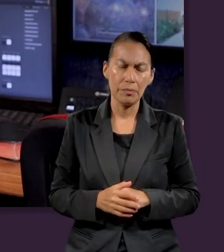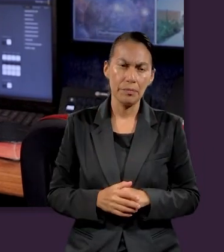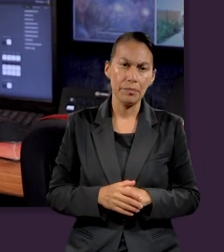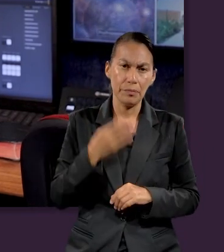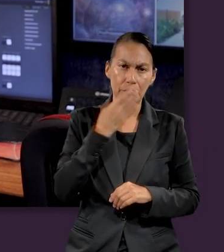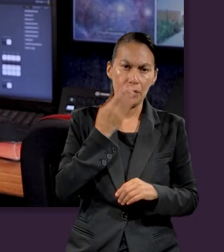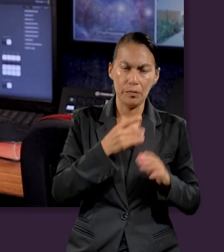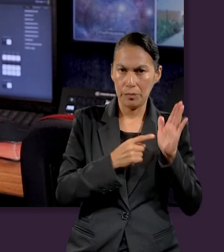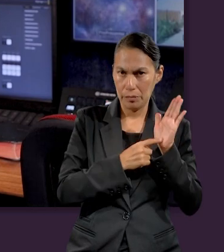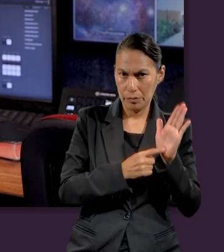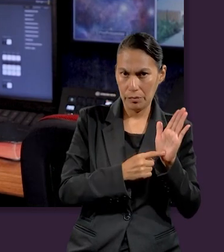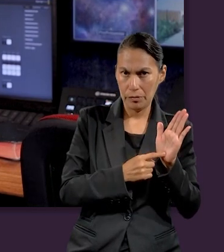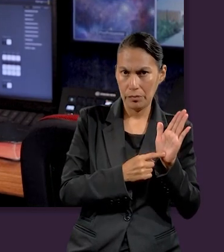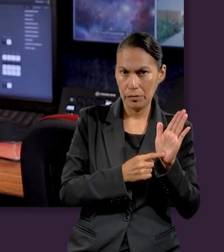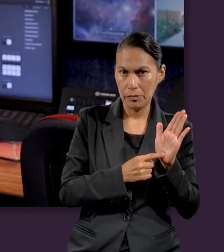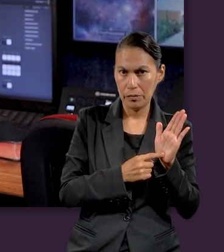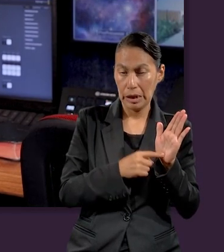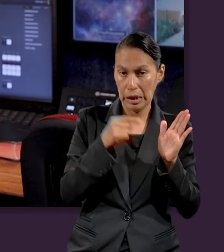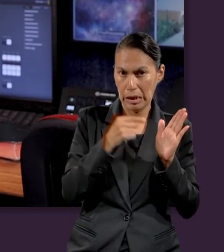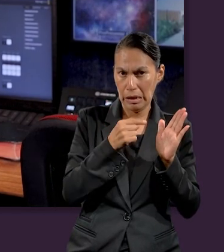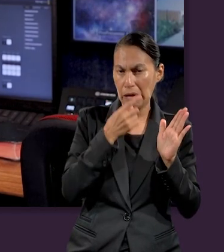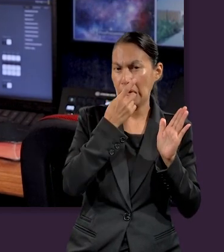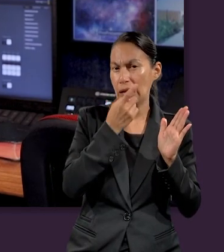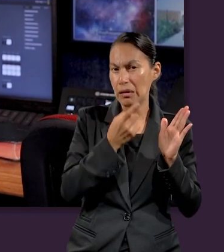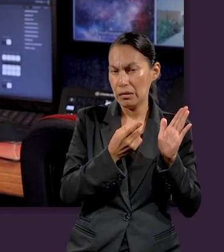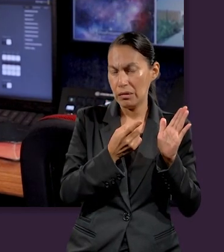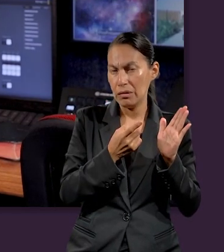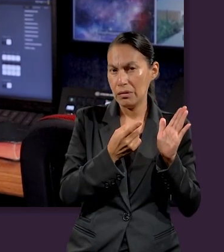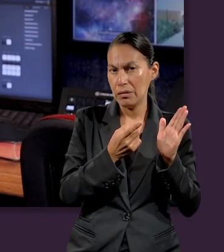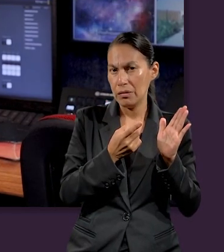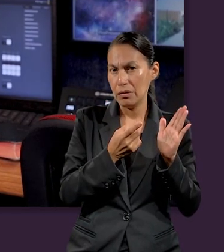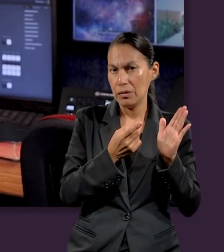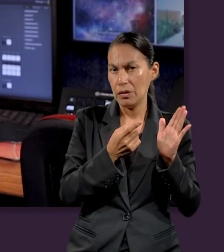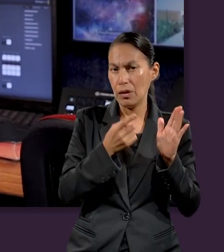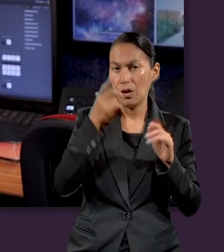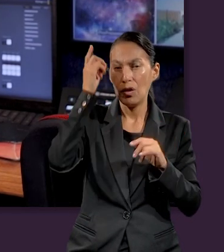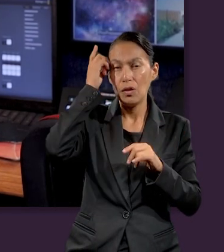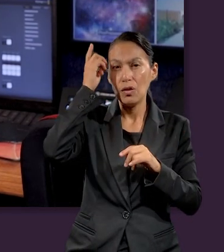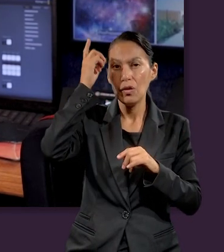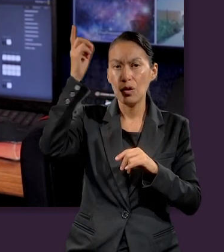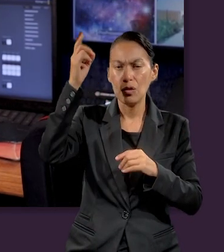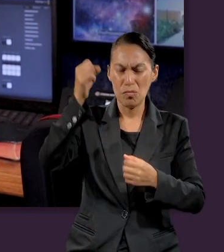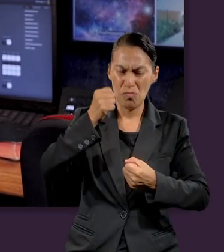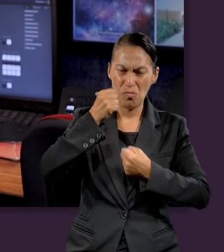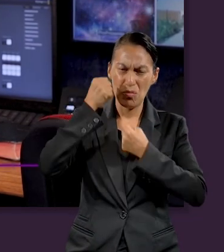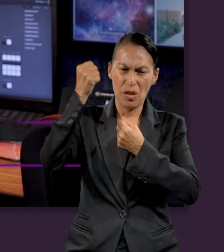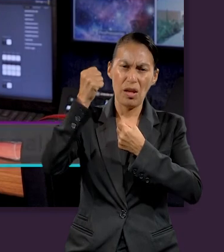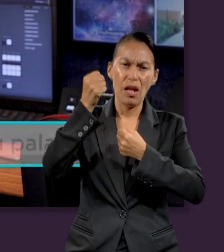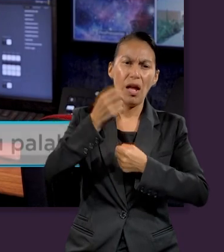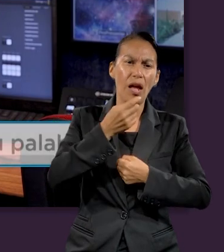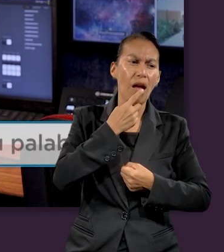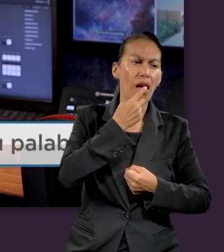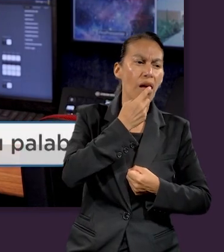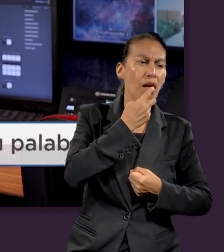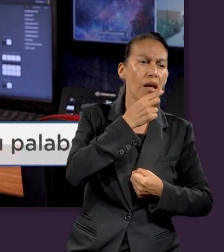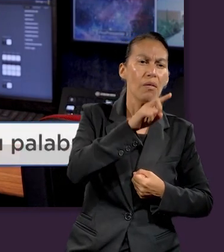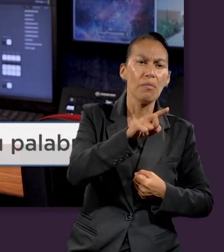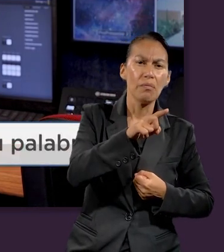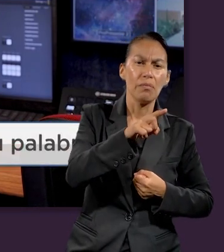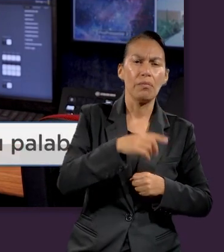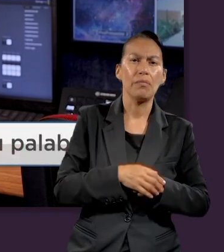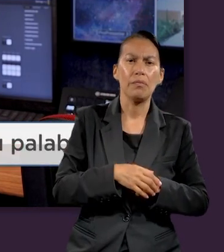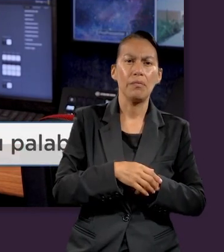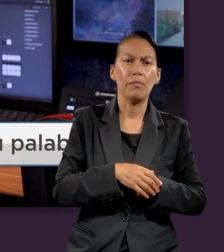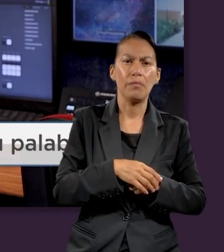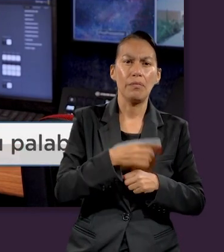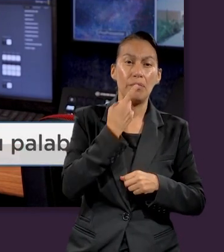para crear? Los pasajes bíblicos referidos ya nos indican claramente que Dios creó por el poder de